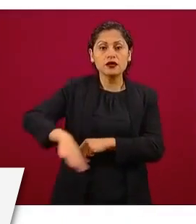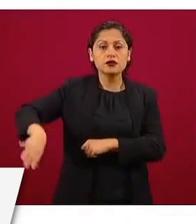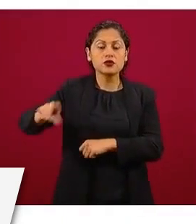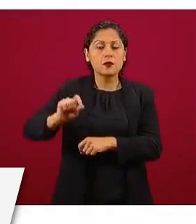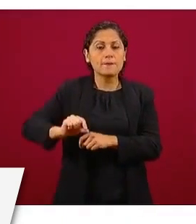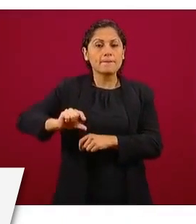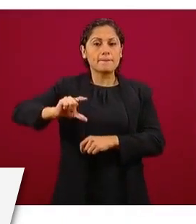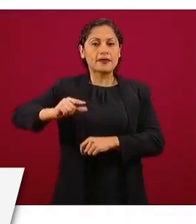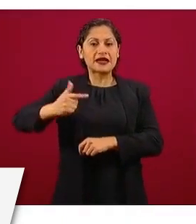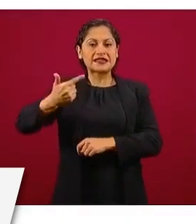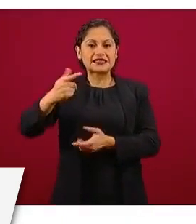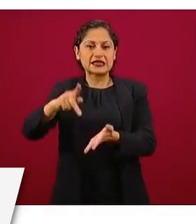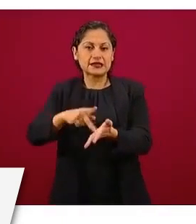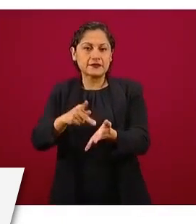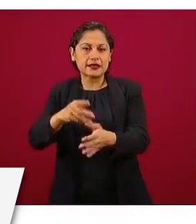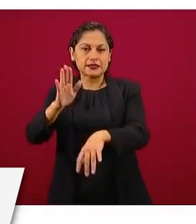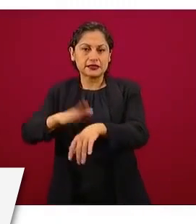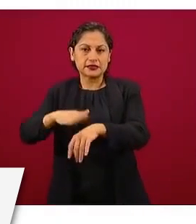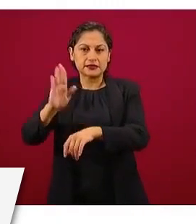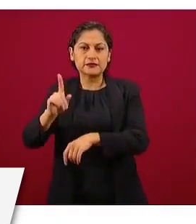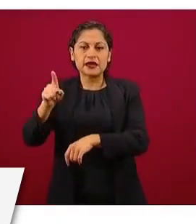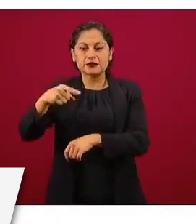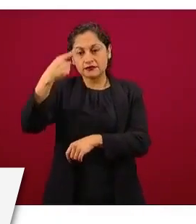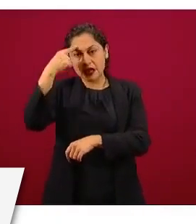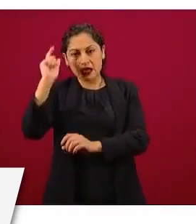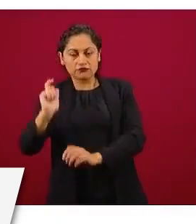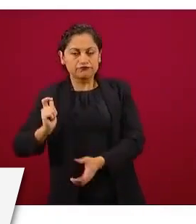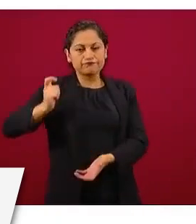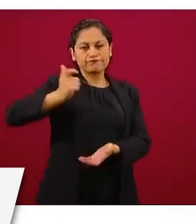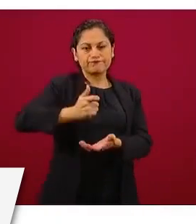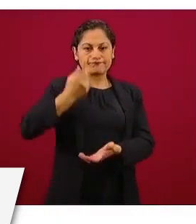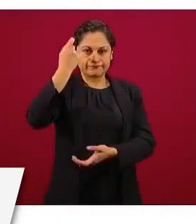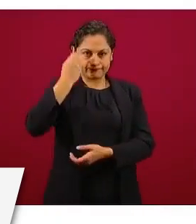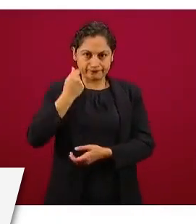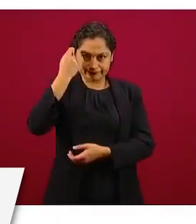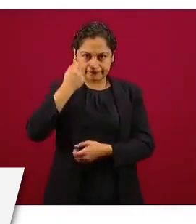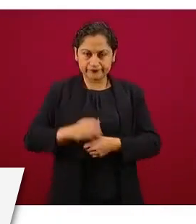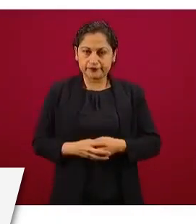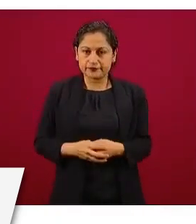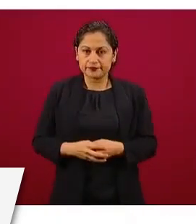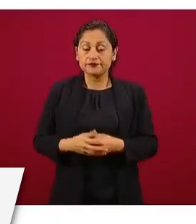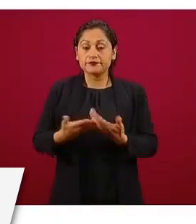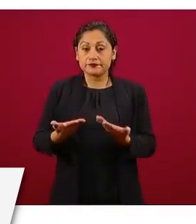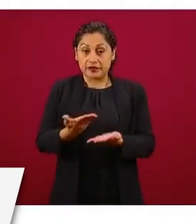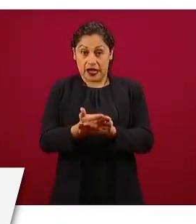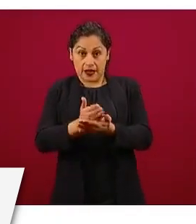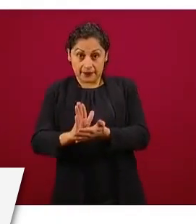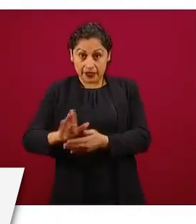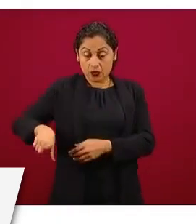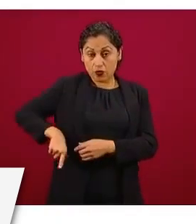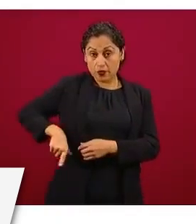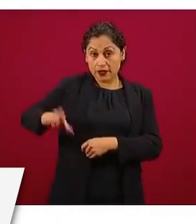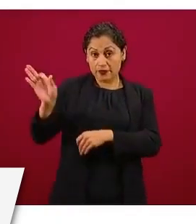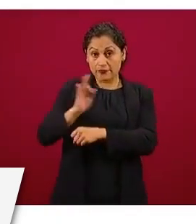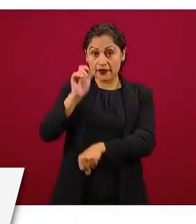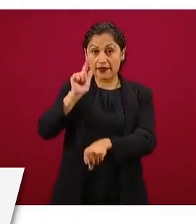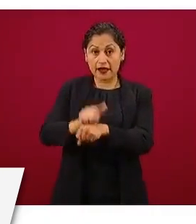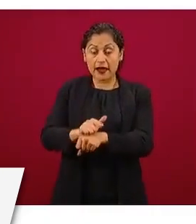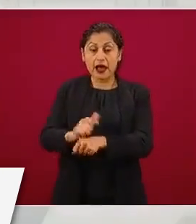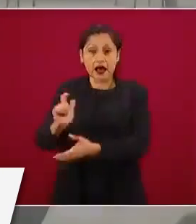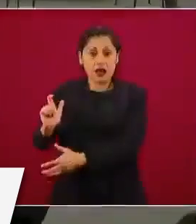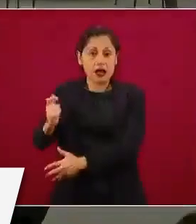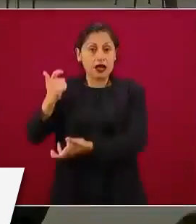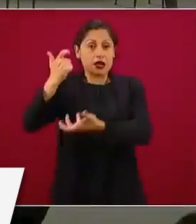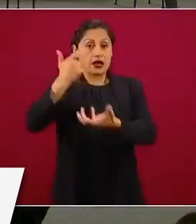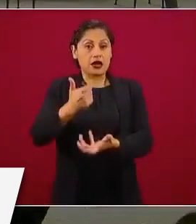lo que ellos aportan para el retiro de los trabajadores. La aportación que hace el Estado mexicano en este rubro no va a cambiar, va a